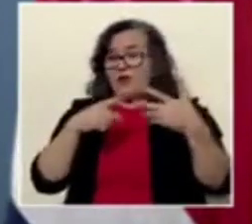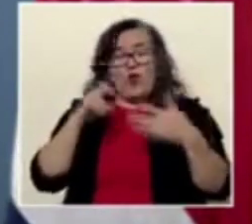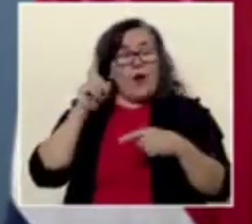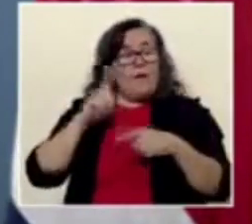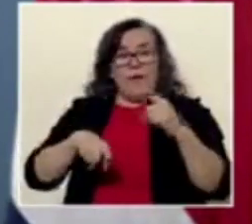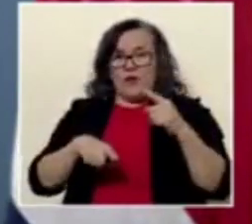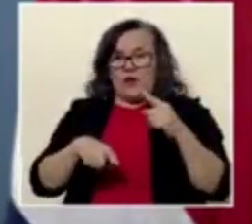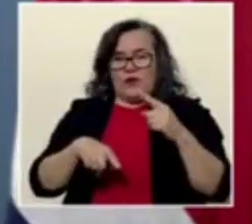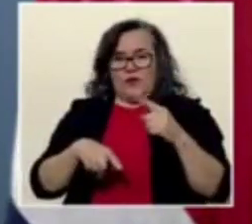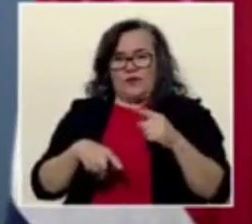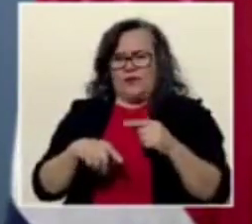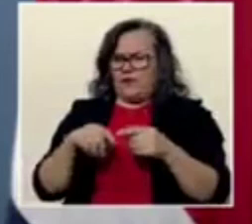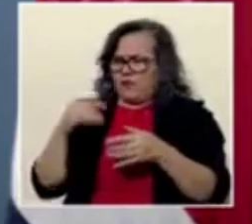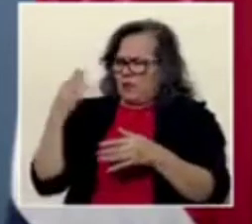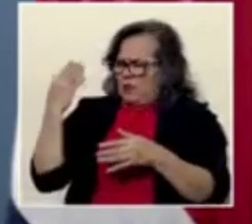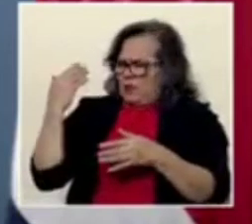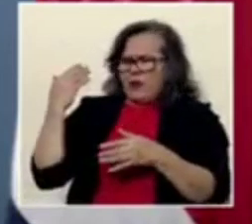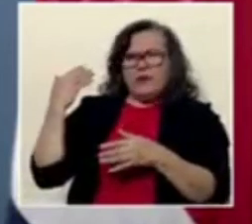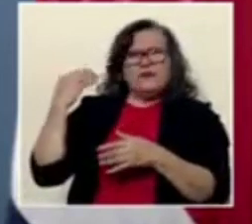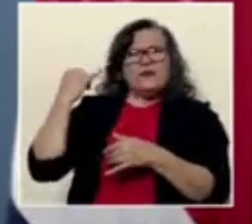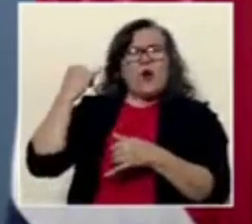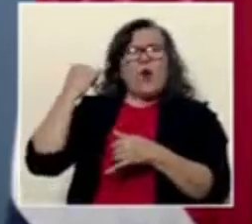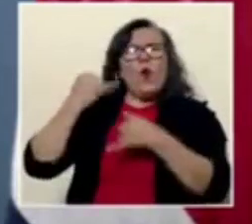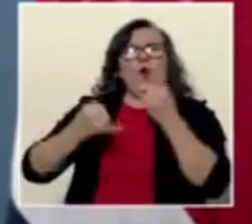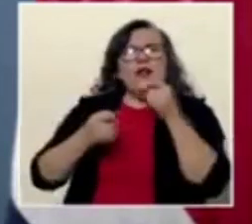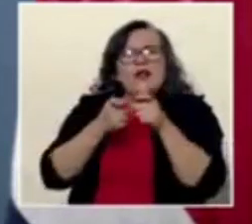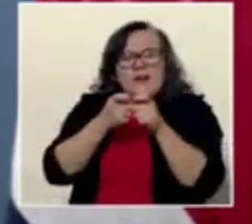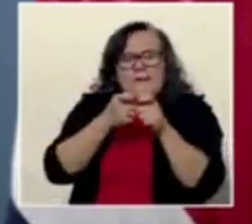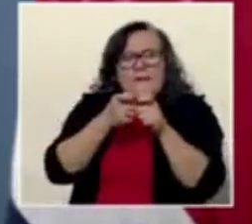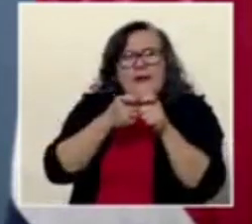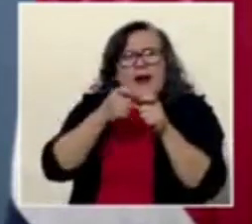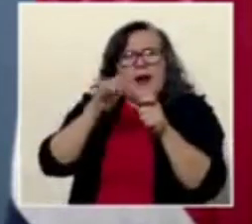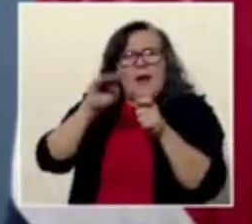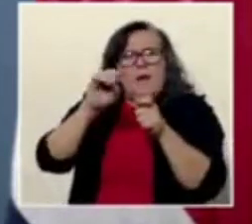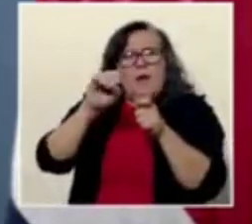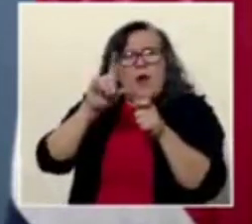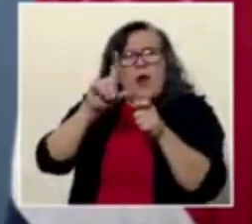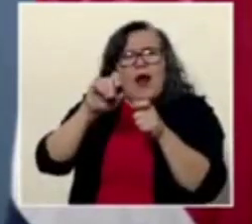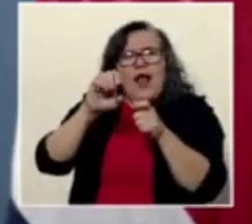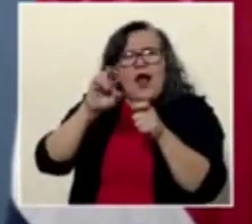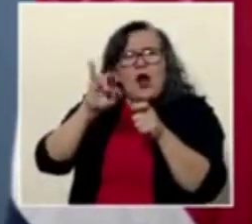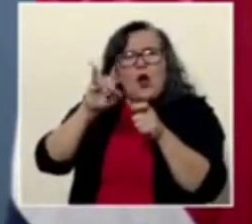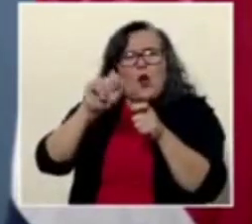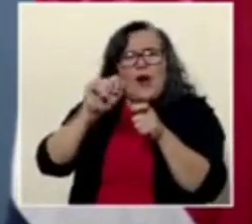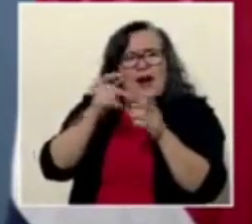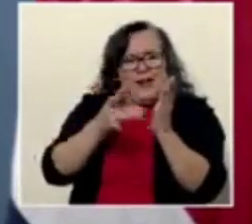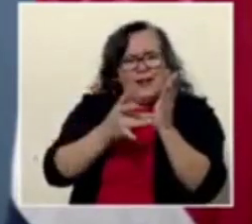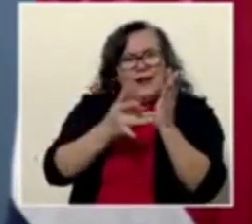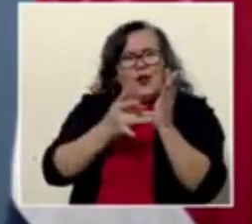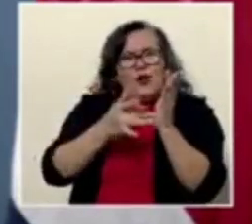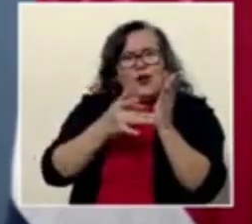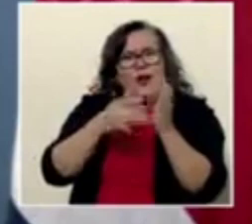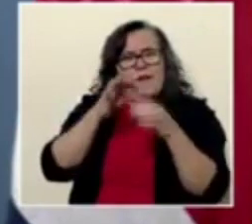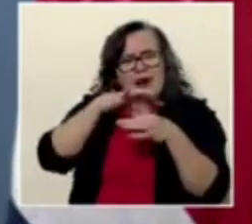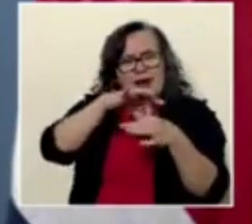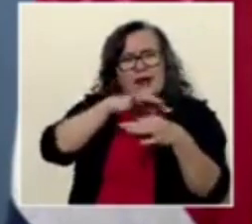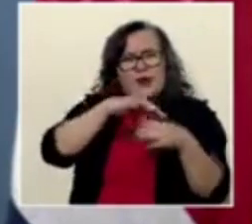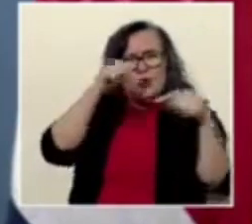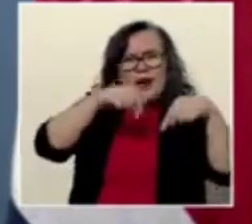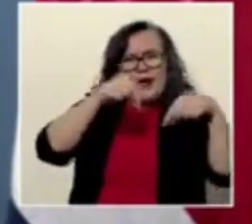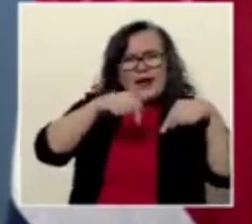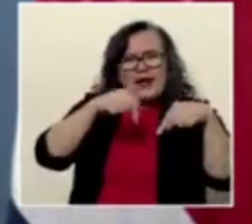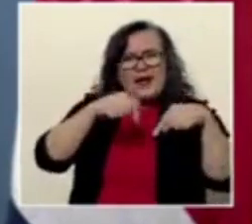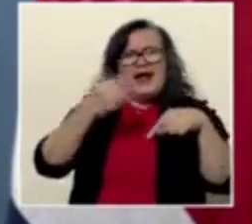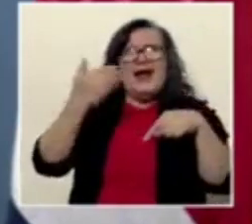último, la última molécula, eso es tecnología para la agricultura que se registró en este país, fue